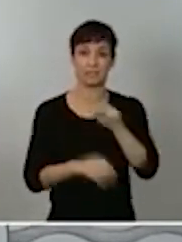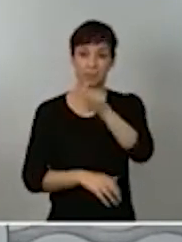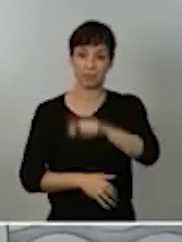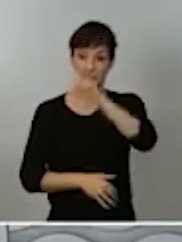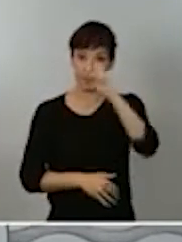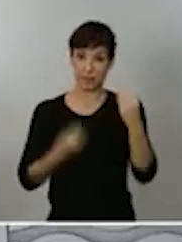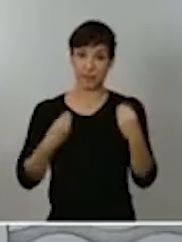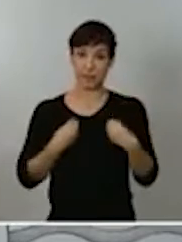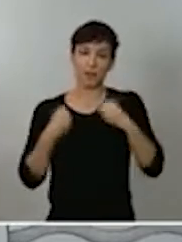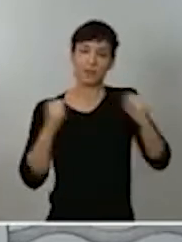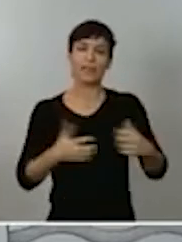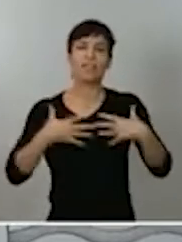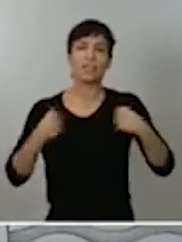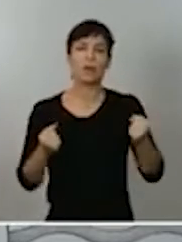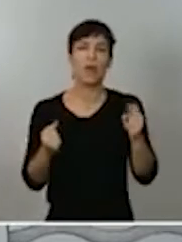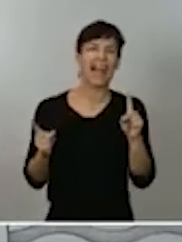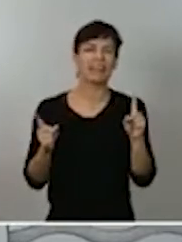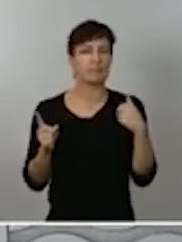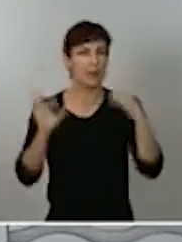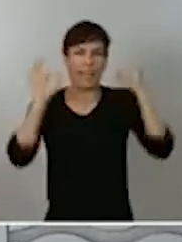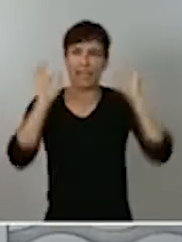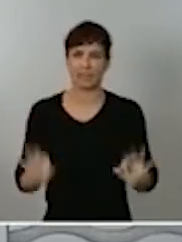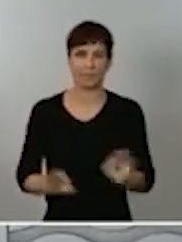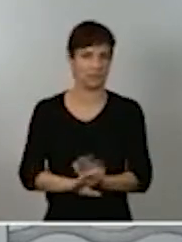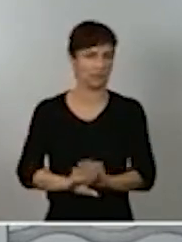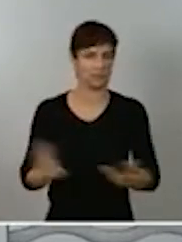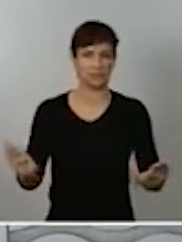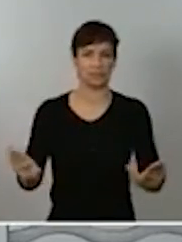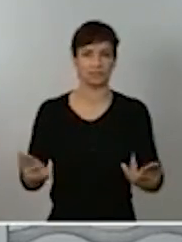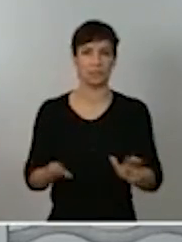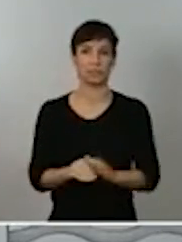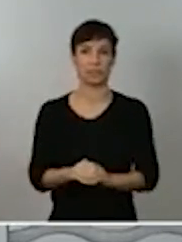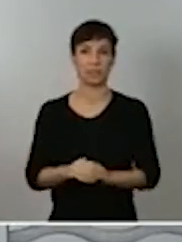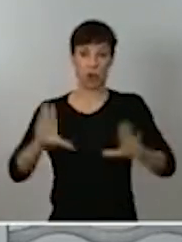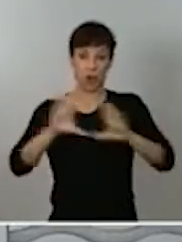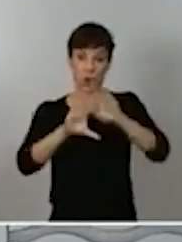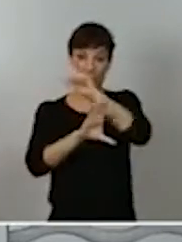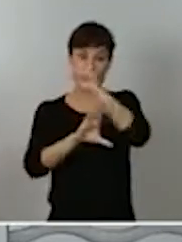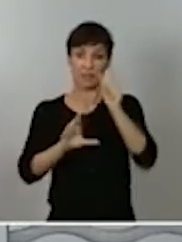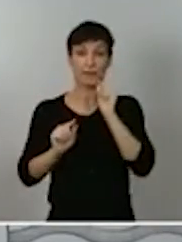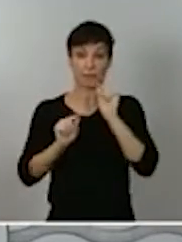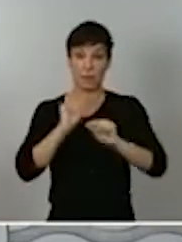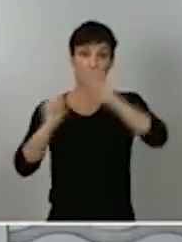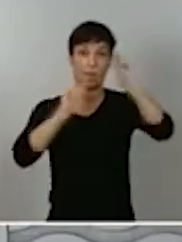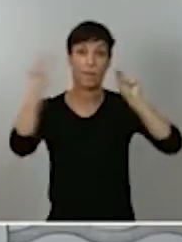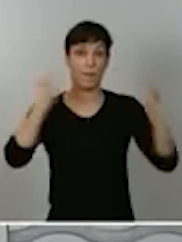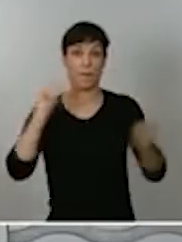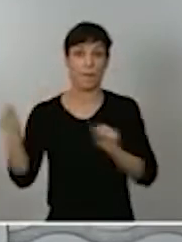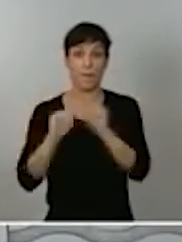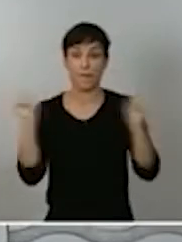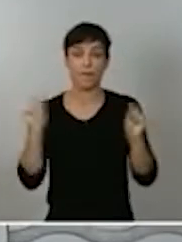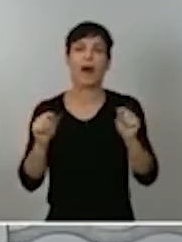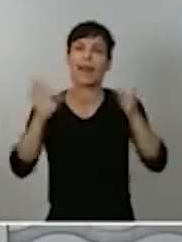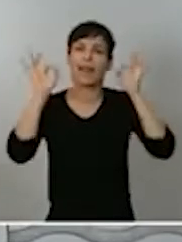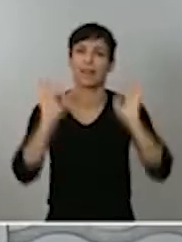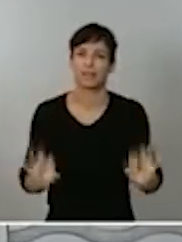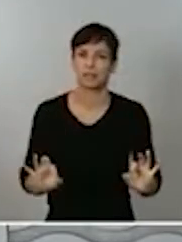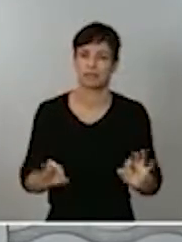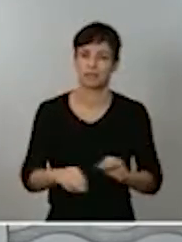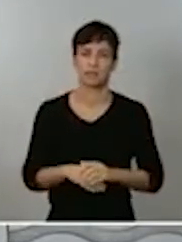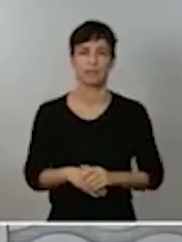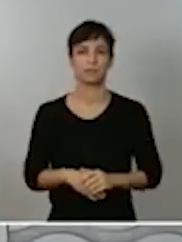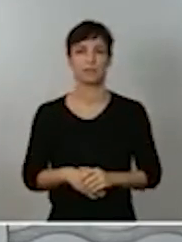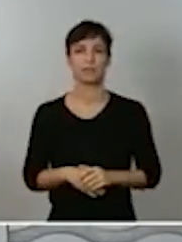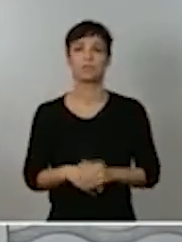indiscutible. Y que hay transmisión comunitaria en Madrid también lo es. Algunas cifras que explican de manera